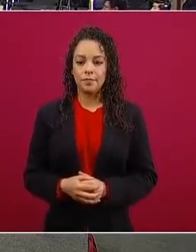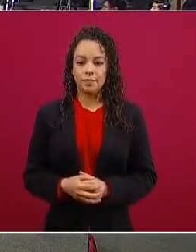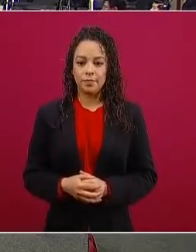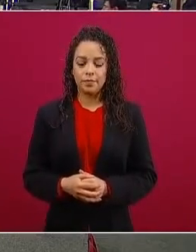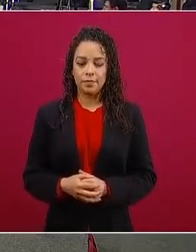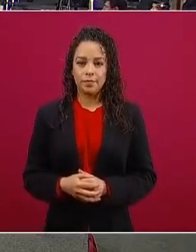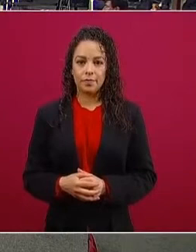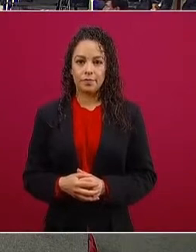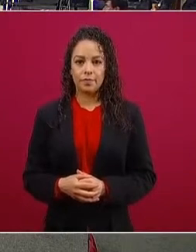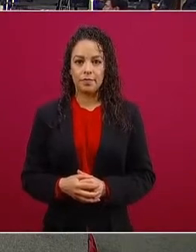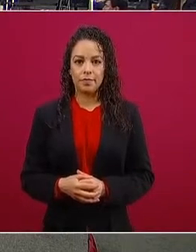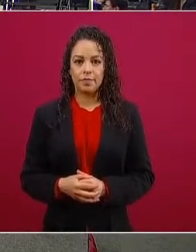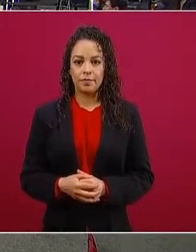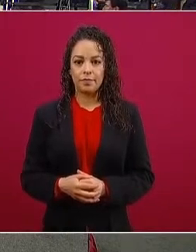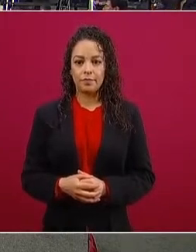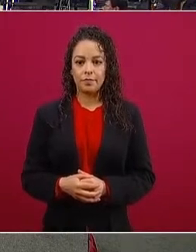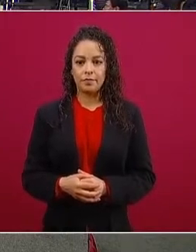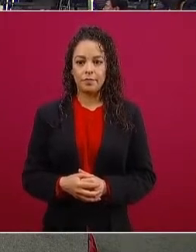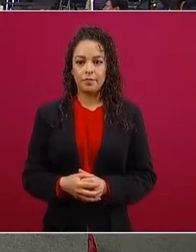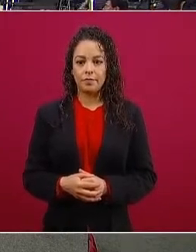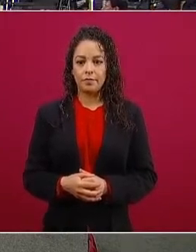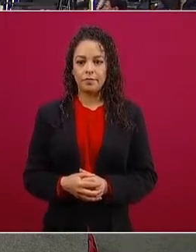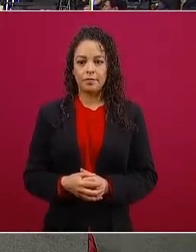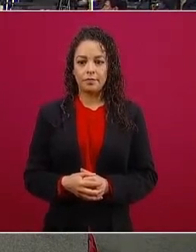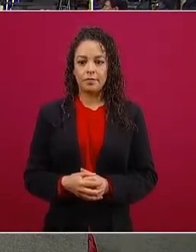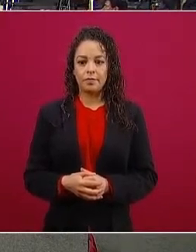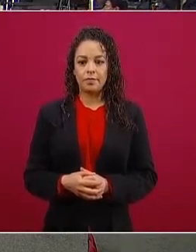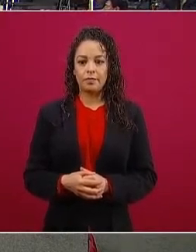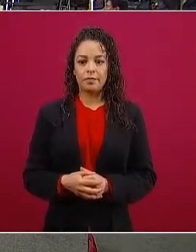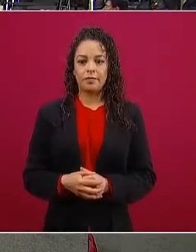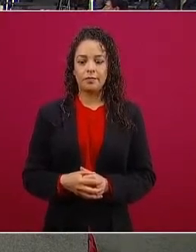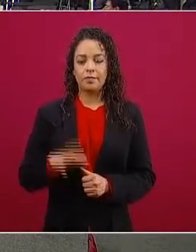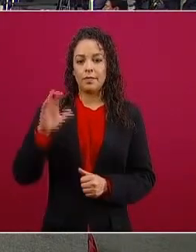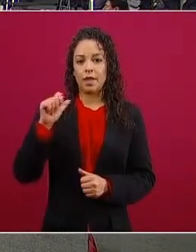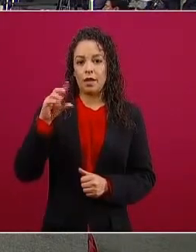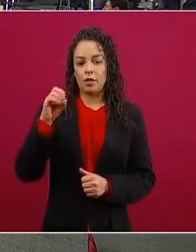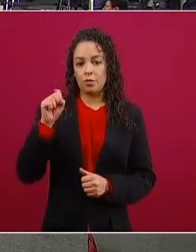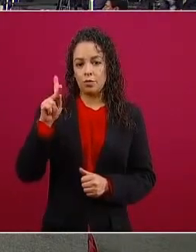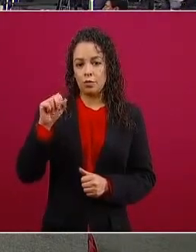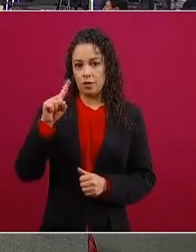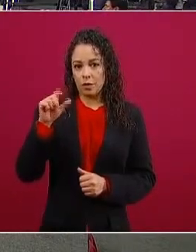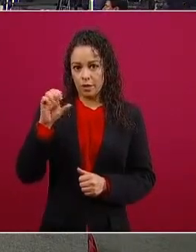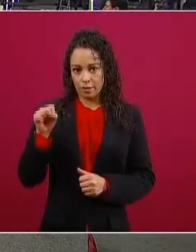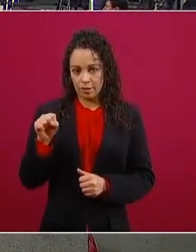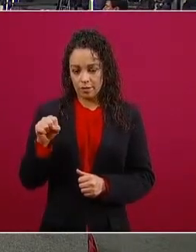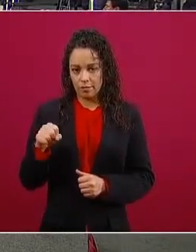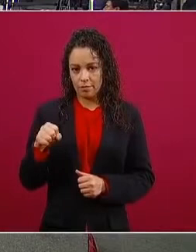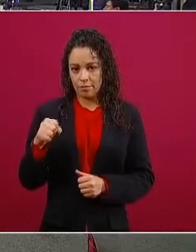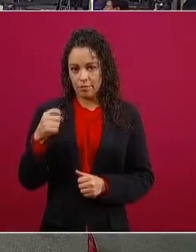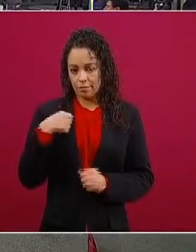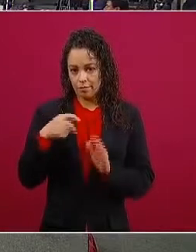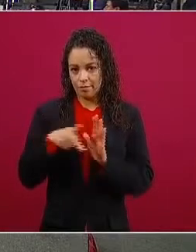Jefe del Estado mexicano Carlos Pozos, reportero de la molécula oficial.